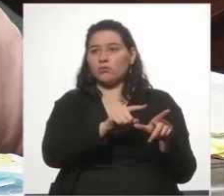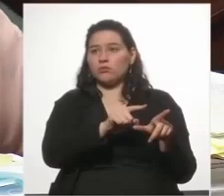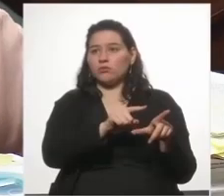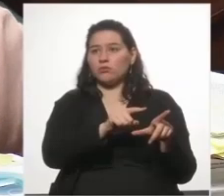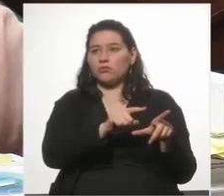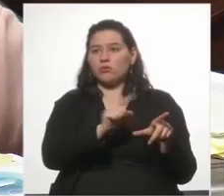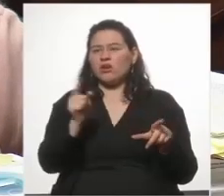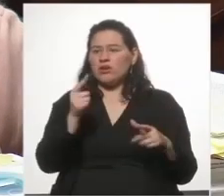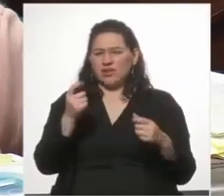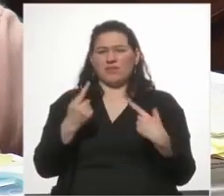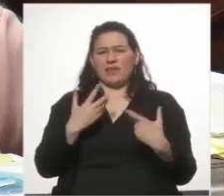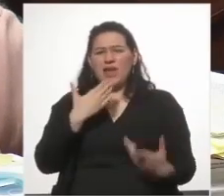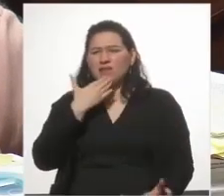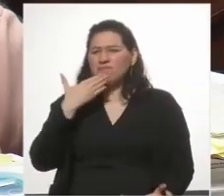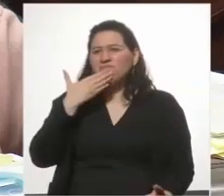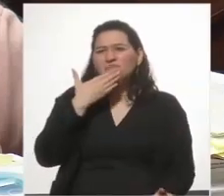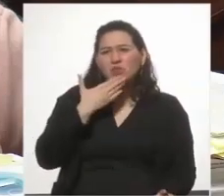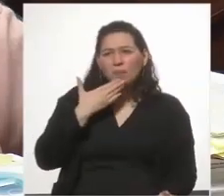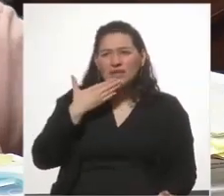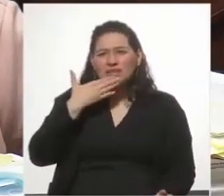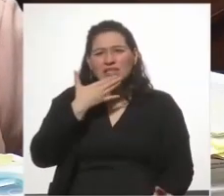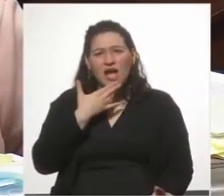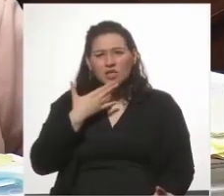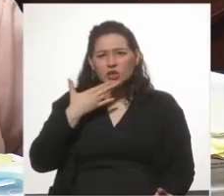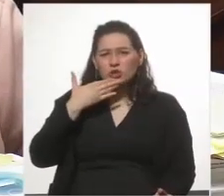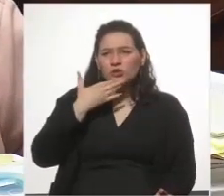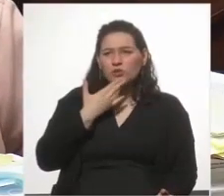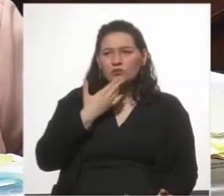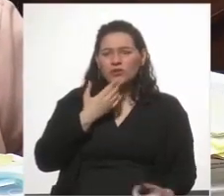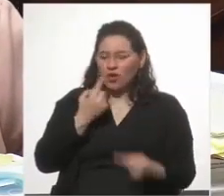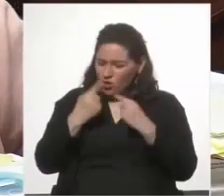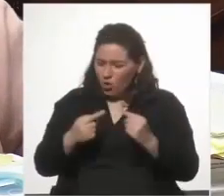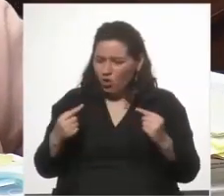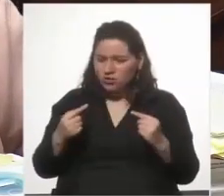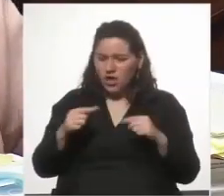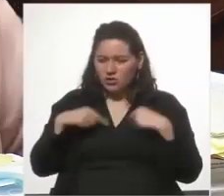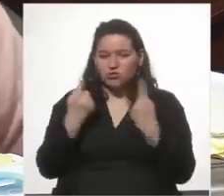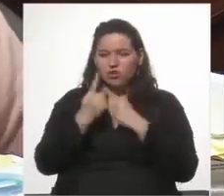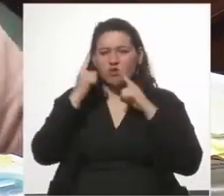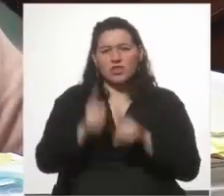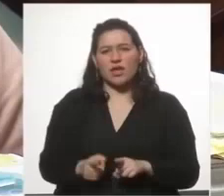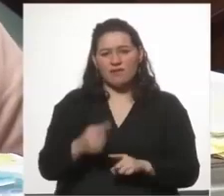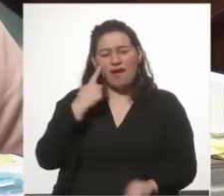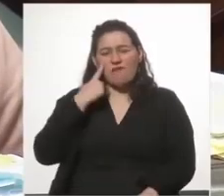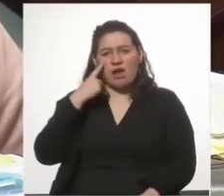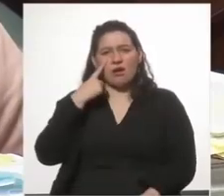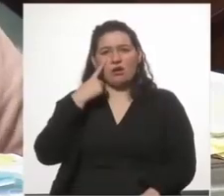sospechoso eso? Esas son las cosas que nosotros tenemos que evaluar.